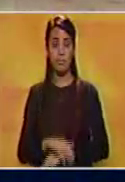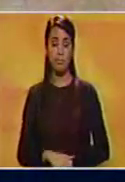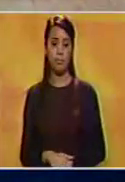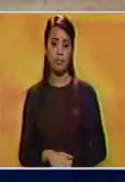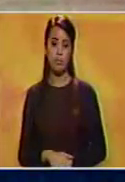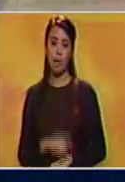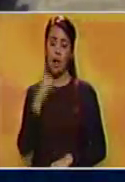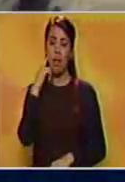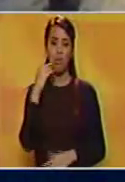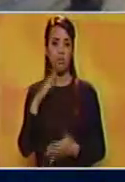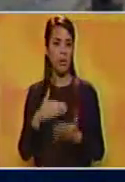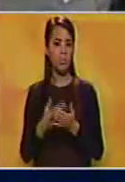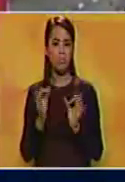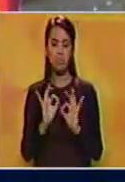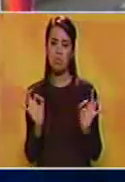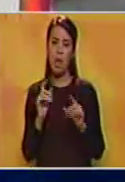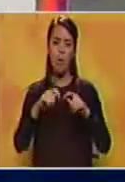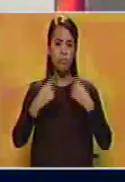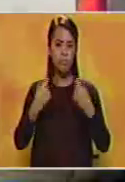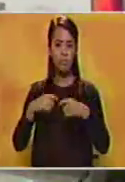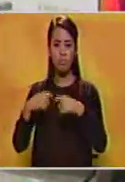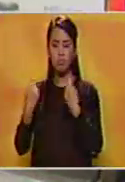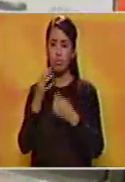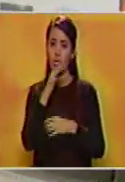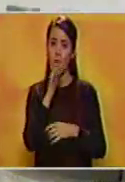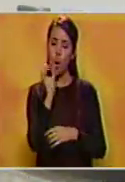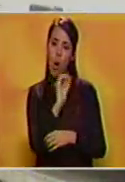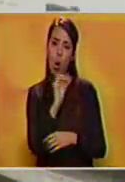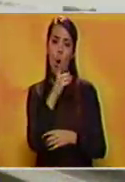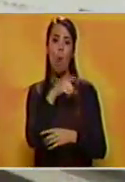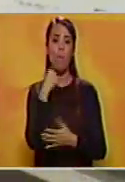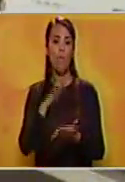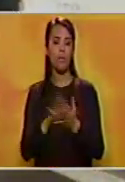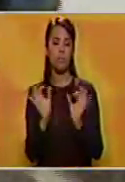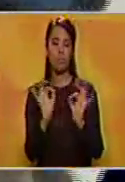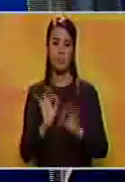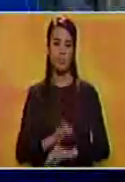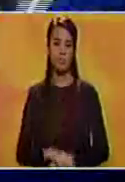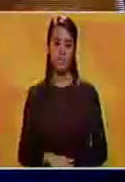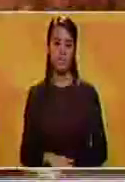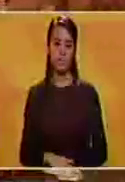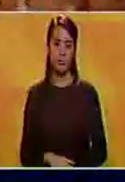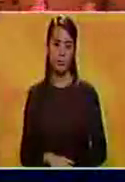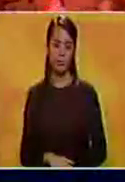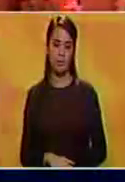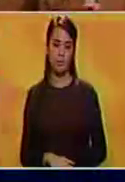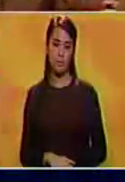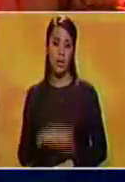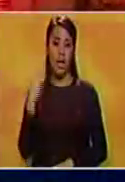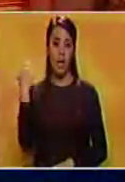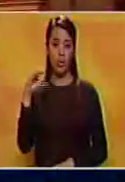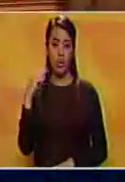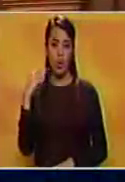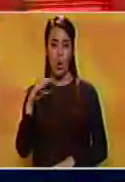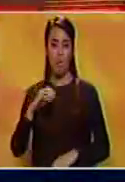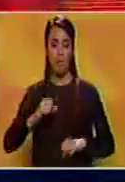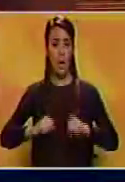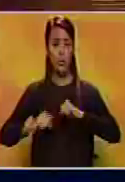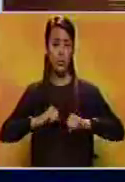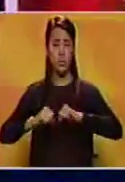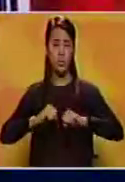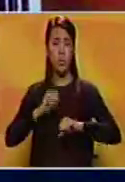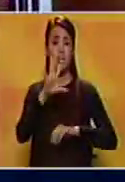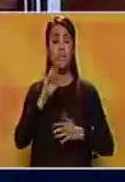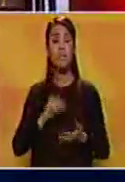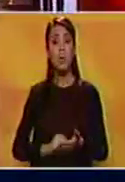Hasta el momento no se reportan daños ni víctimas mortales. En Colombia, un sismo de magnitud